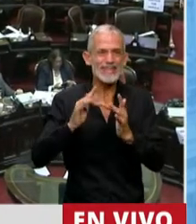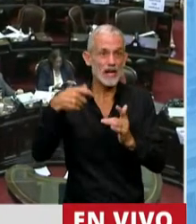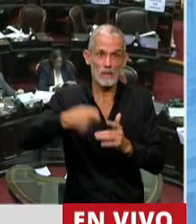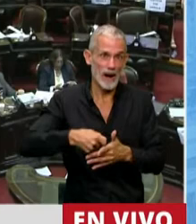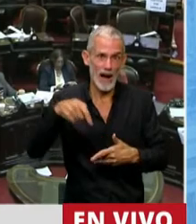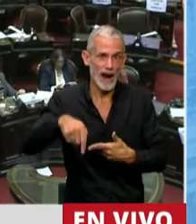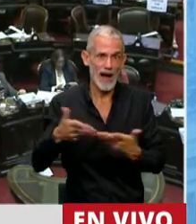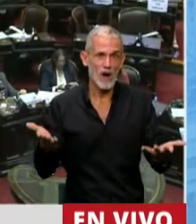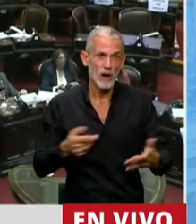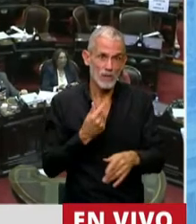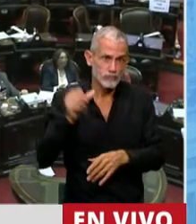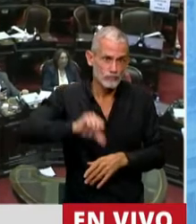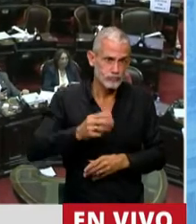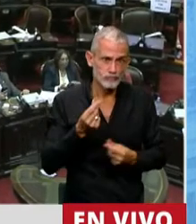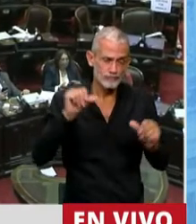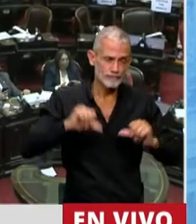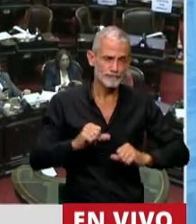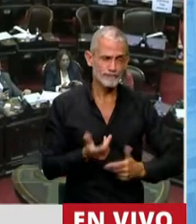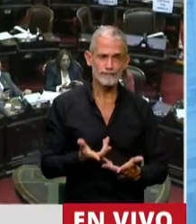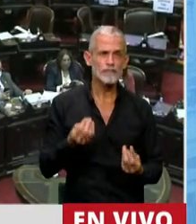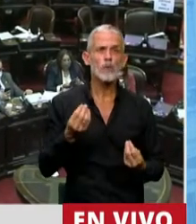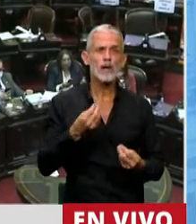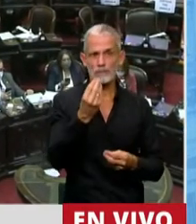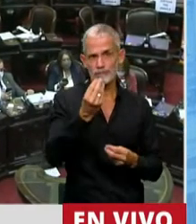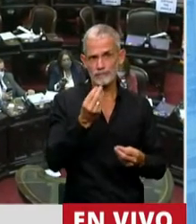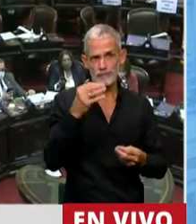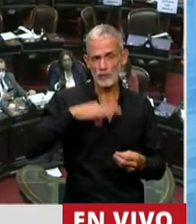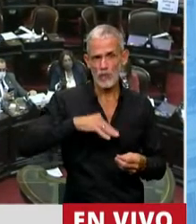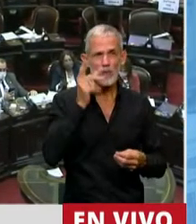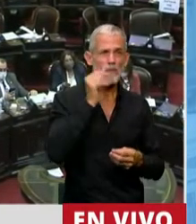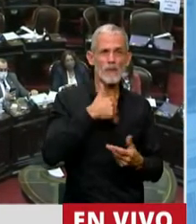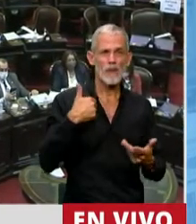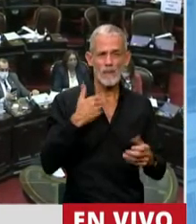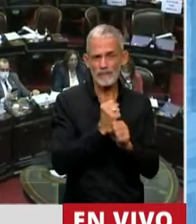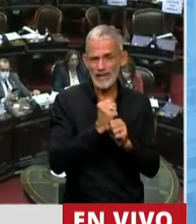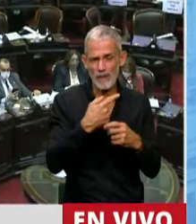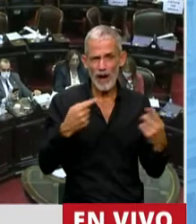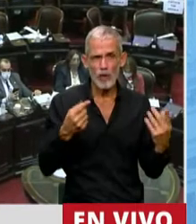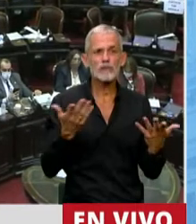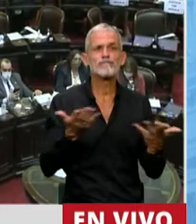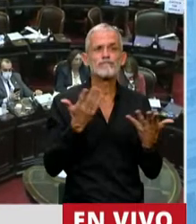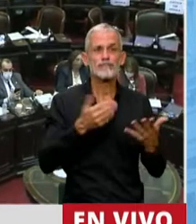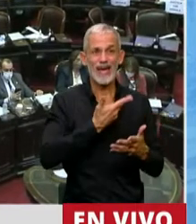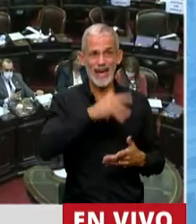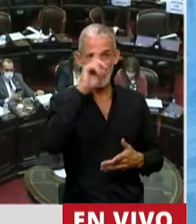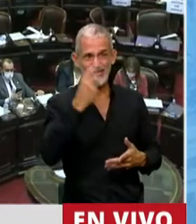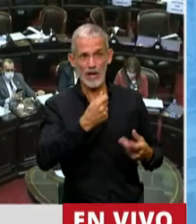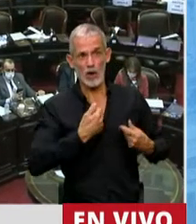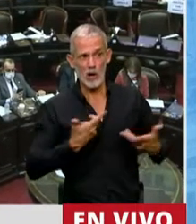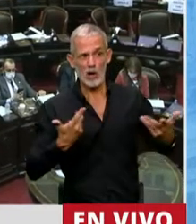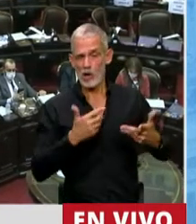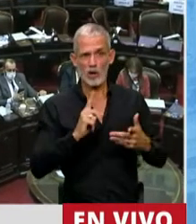que hacer ahora, no lo pueden hacer. ¿Y saben por qué? Porque ellos son trabajadores que no pueden, que el Estado no le permite